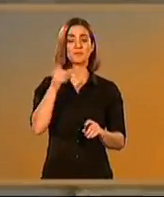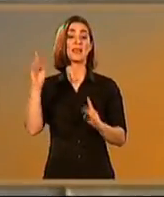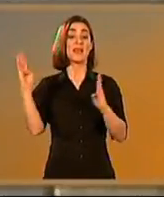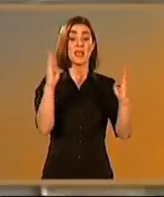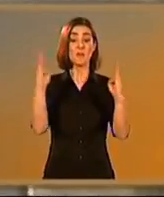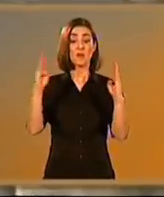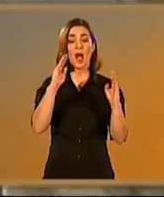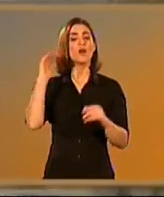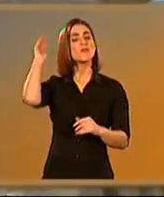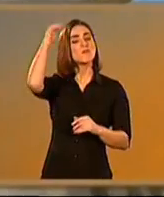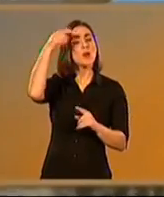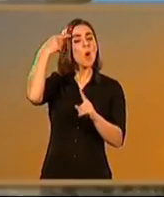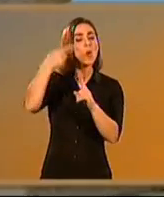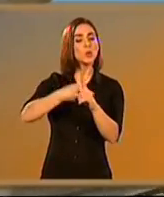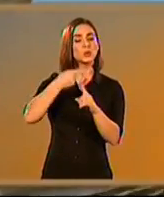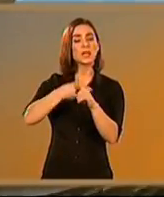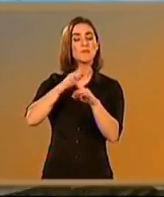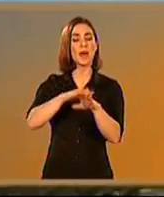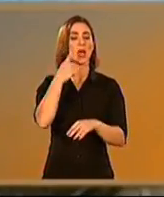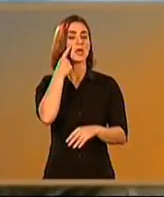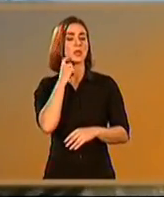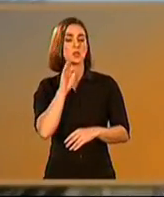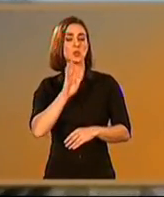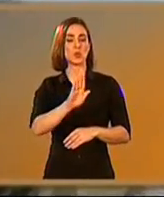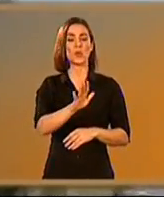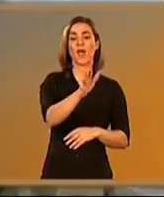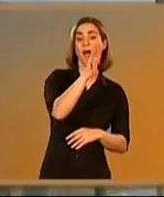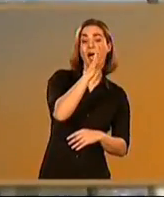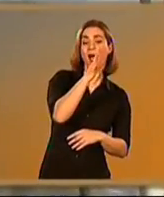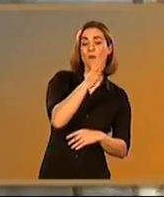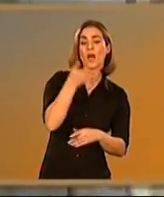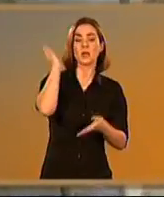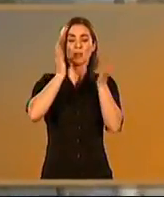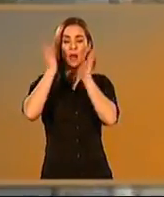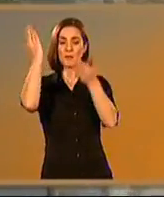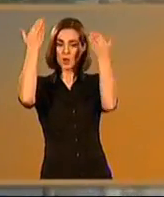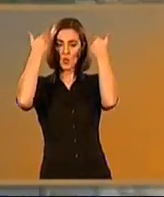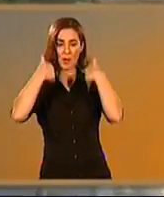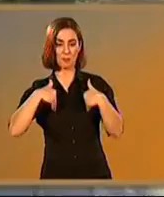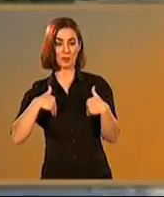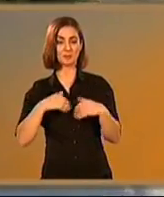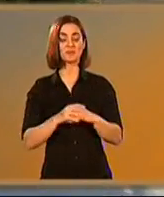trascendencia simbólica que la cultura romana asociaba a los cultos termales y terapéuticos.